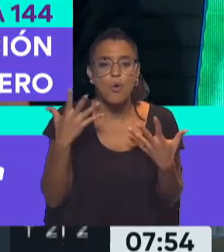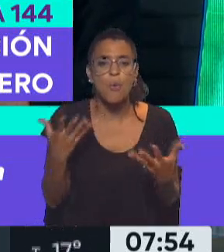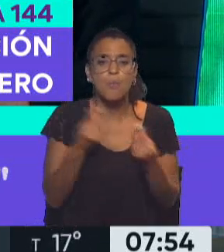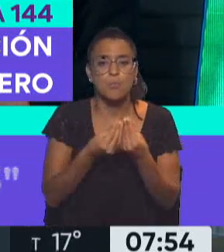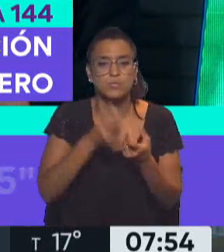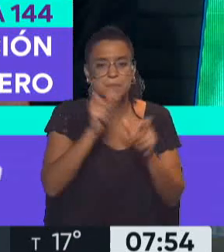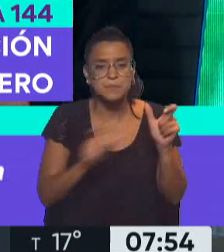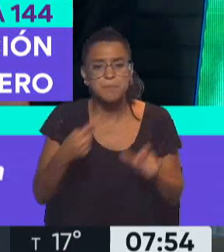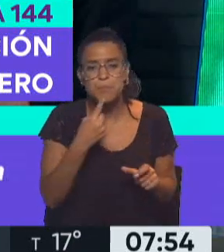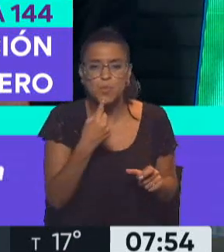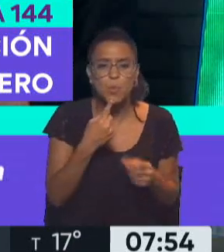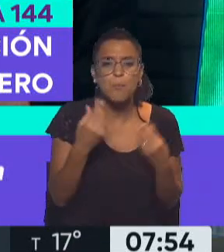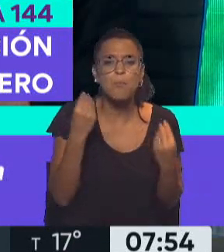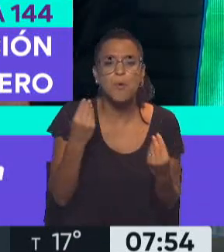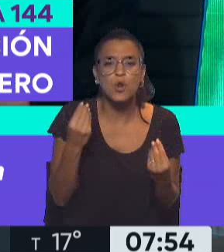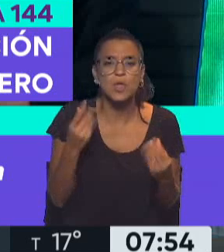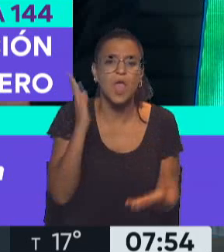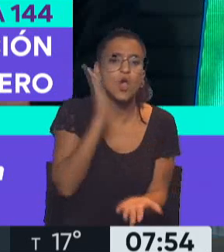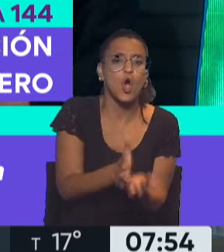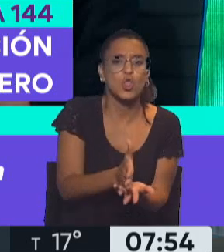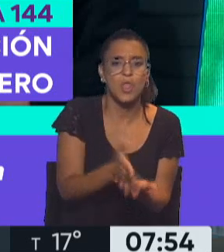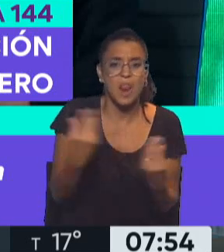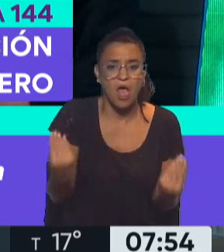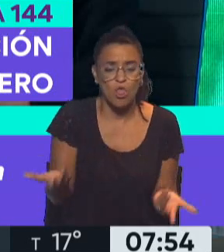mucha gente la que se pregunta, bueno, por qué fue condenado